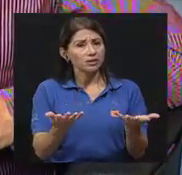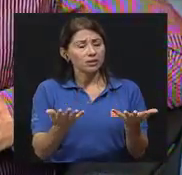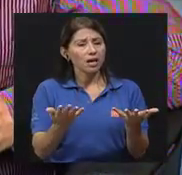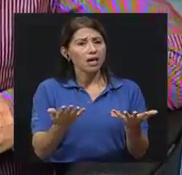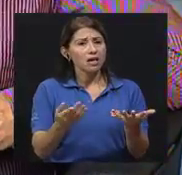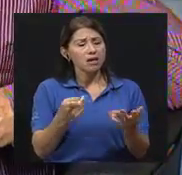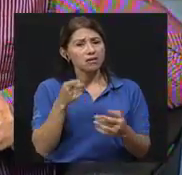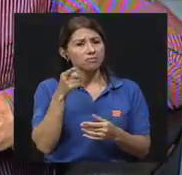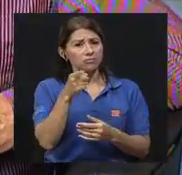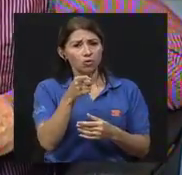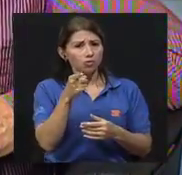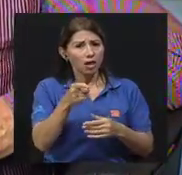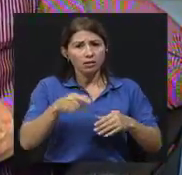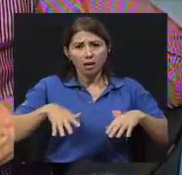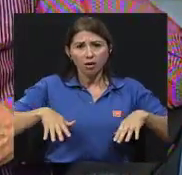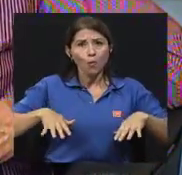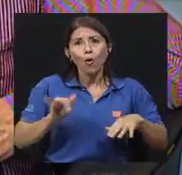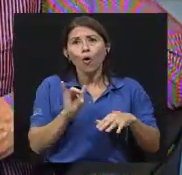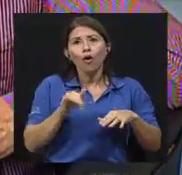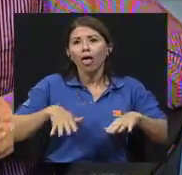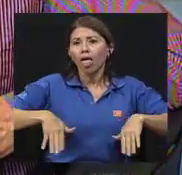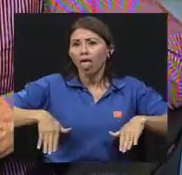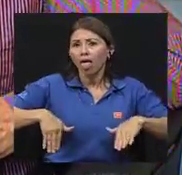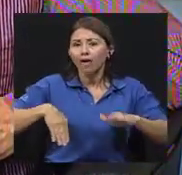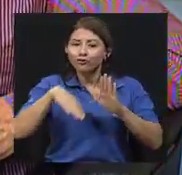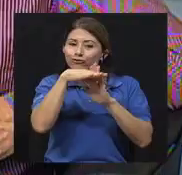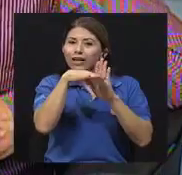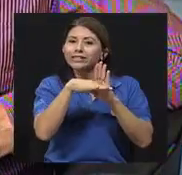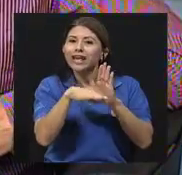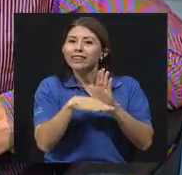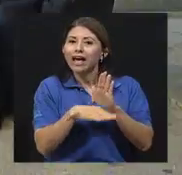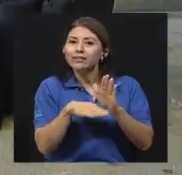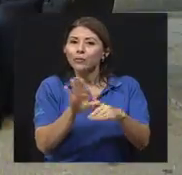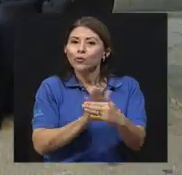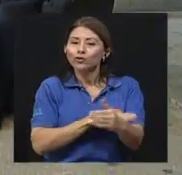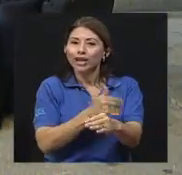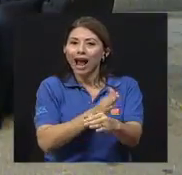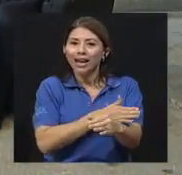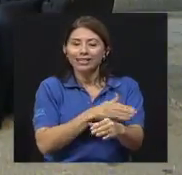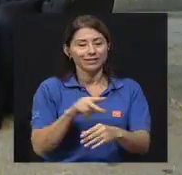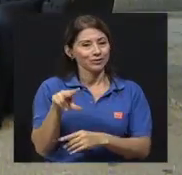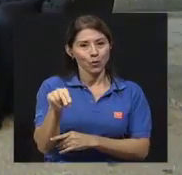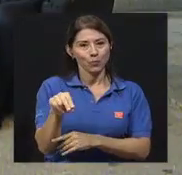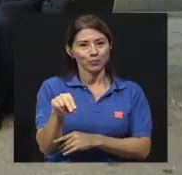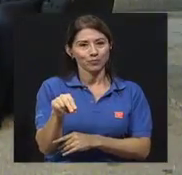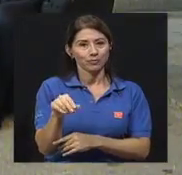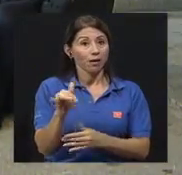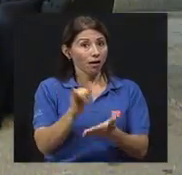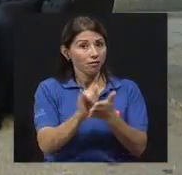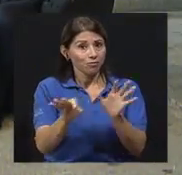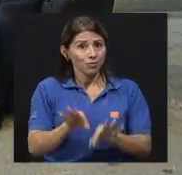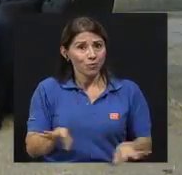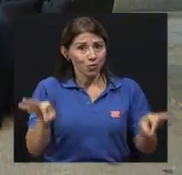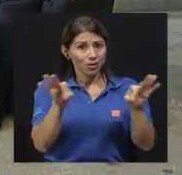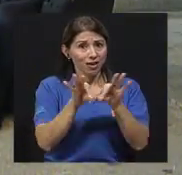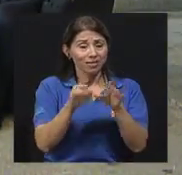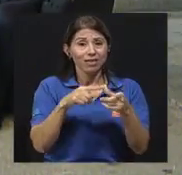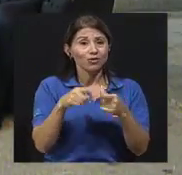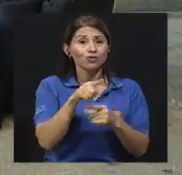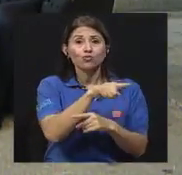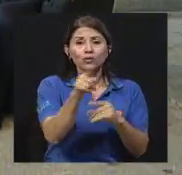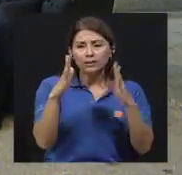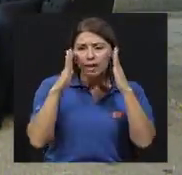el planteamiento, ¿ustedes no dan recetas musicales? No. Ok, eso es muy importante. Claro. Entonces, sus